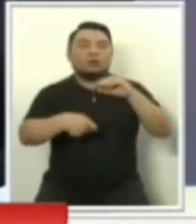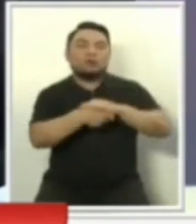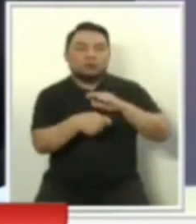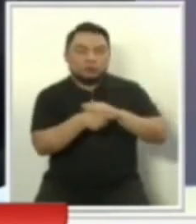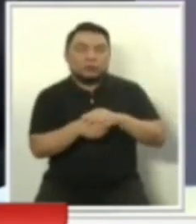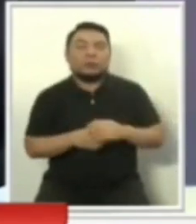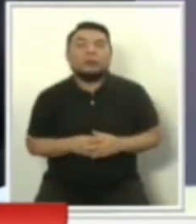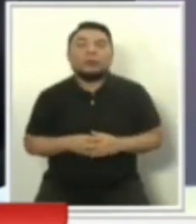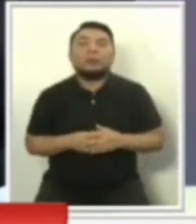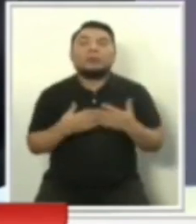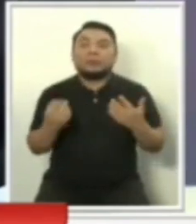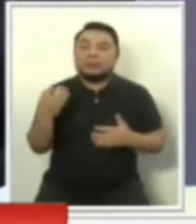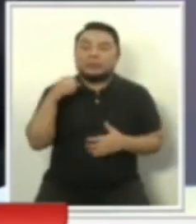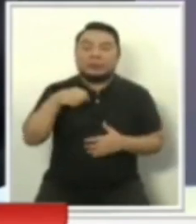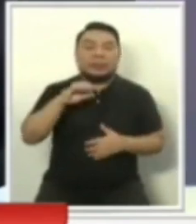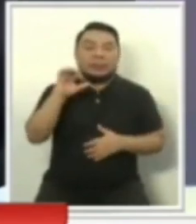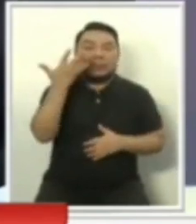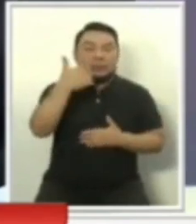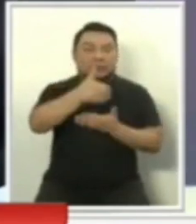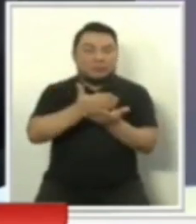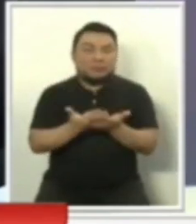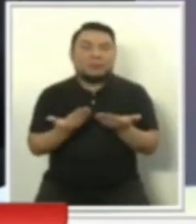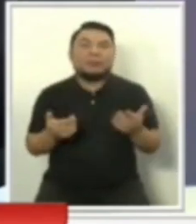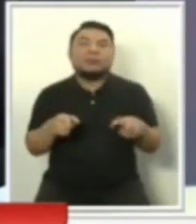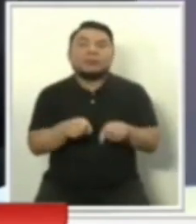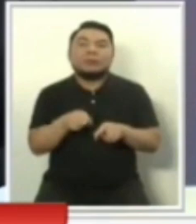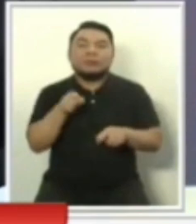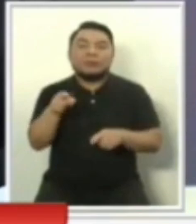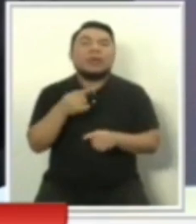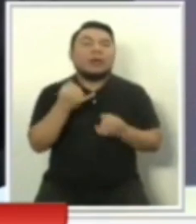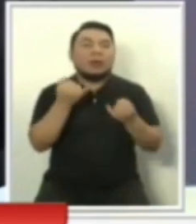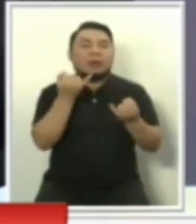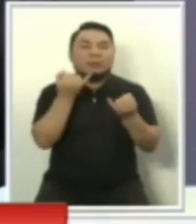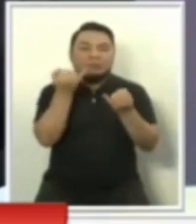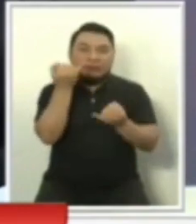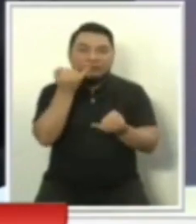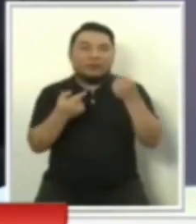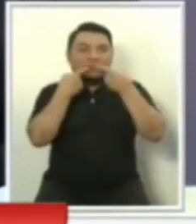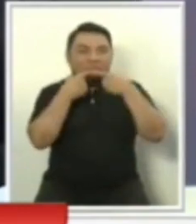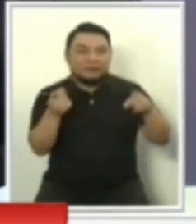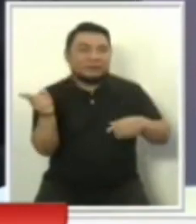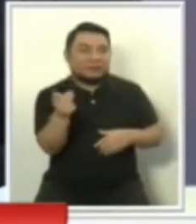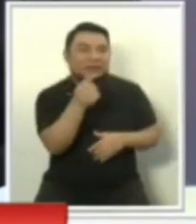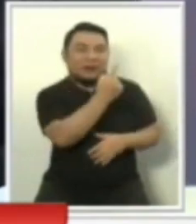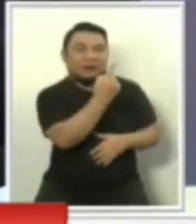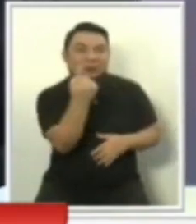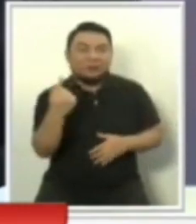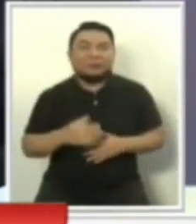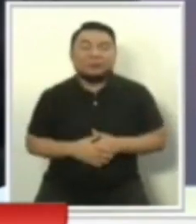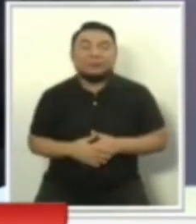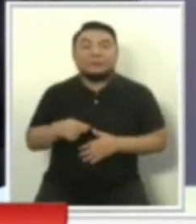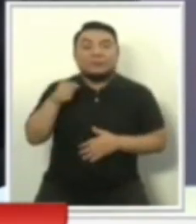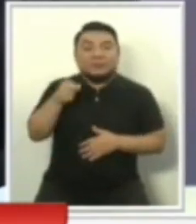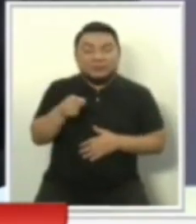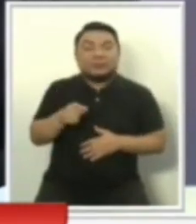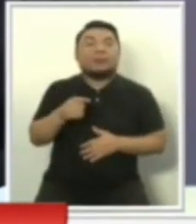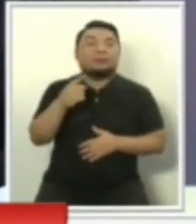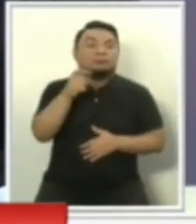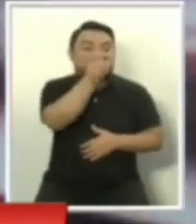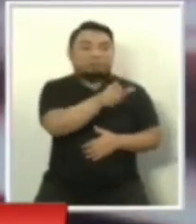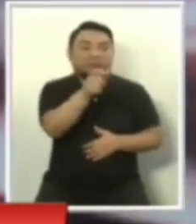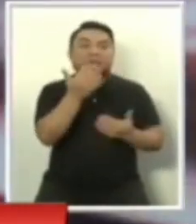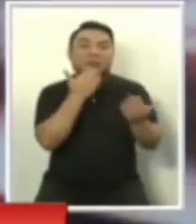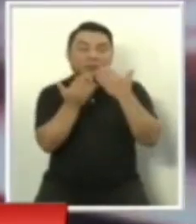y como señalas, el quinto bloque es el de la intervención final, entonces se combina aquí intervenciones de los candidatos,